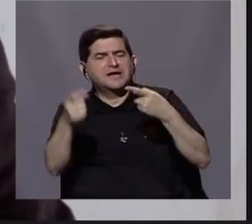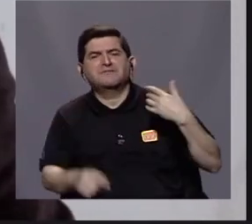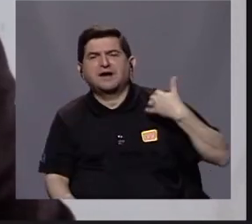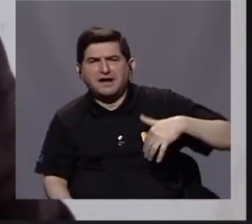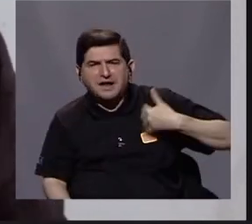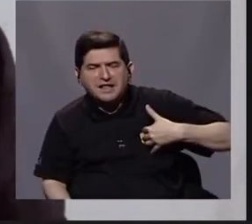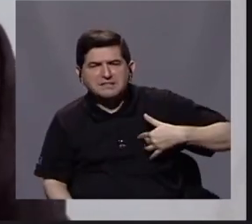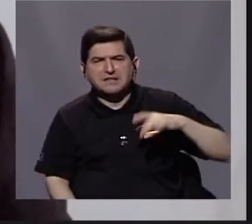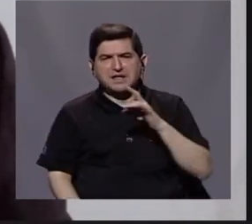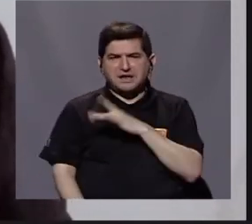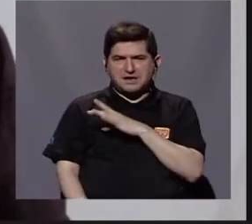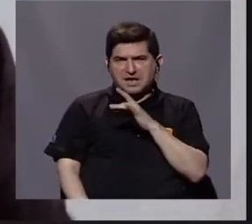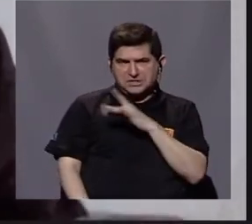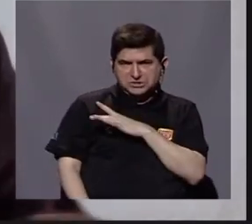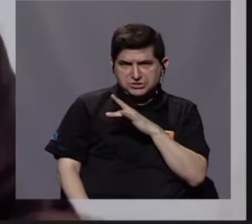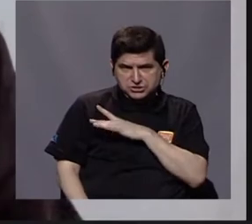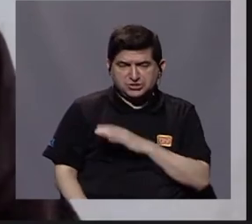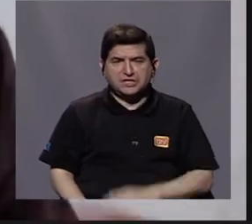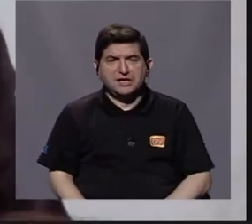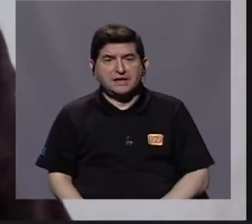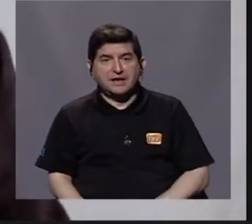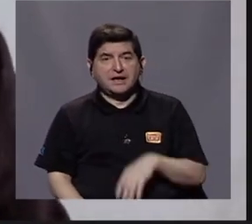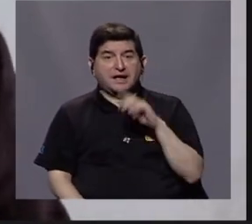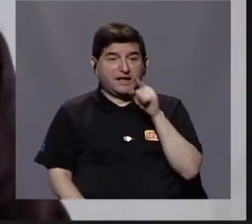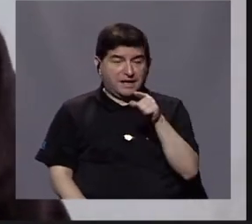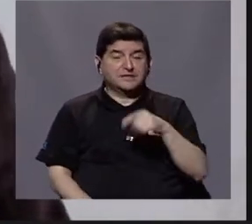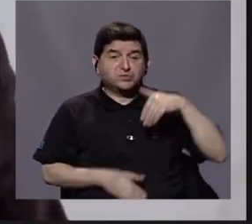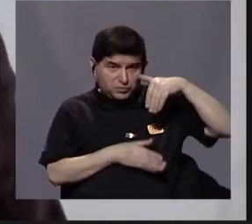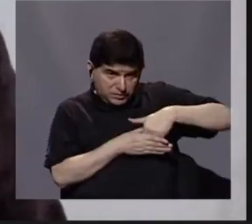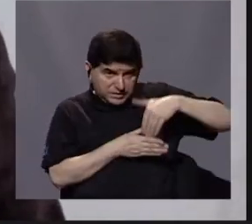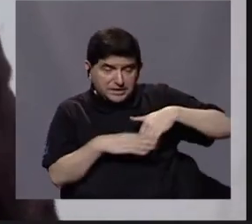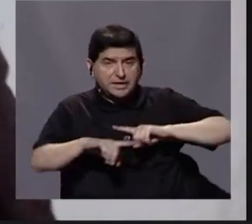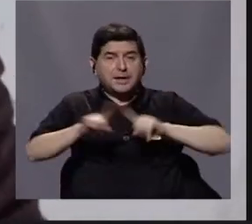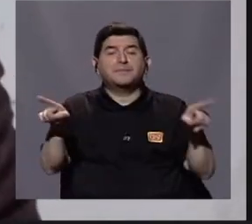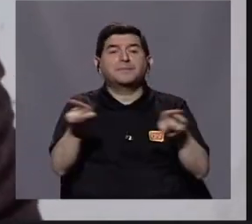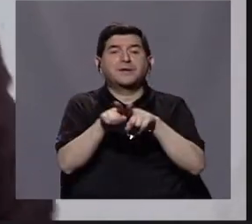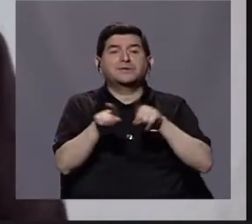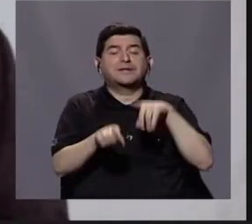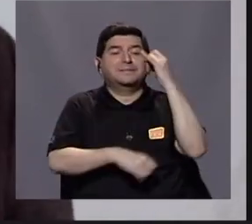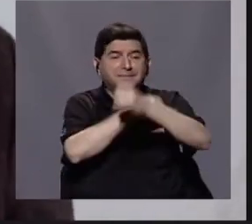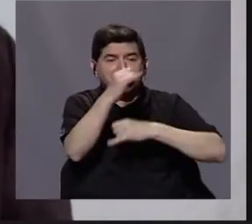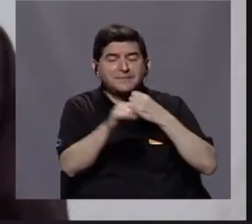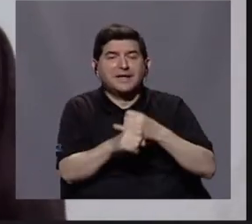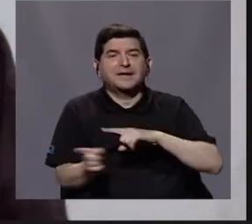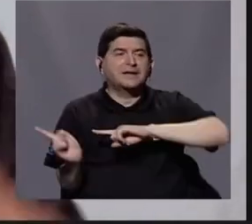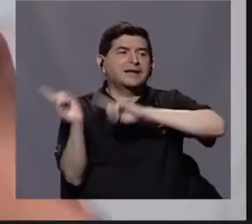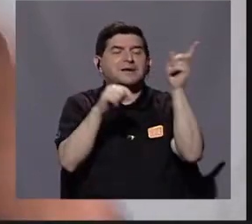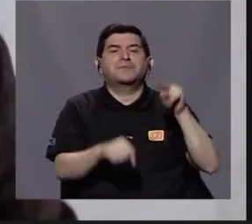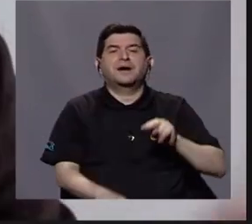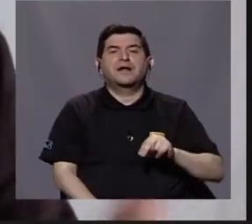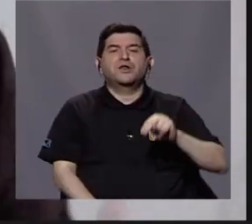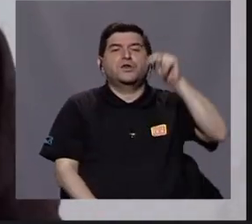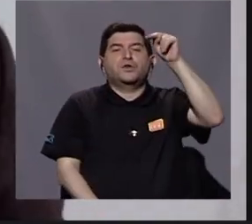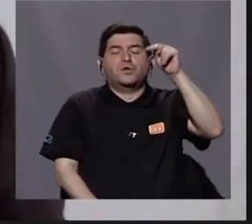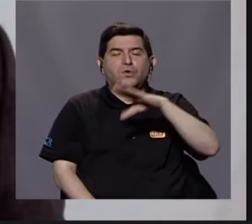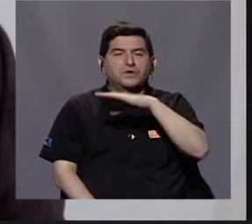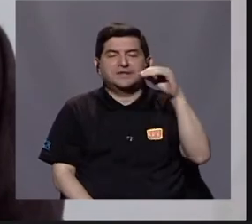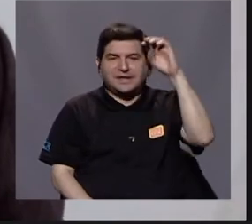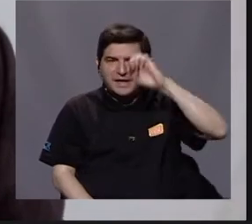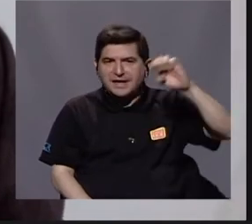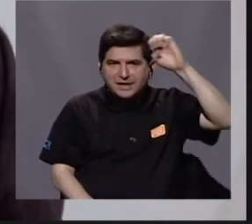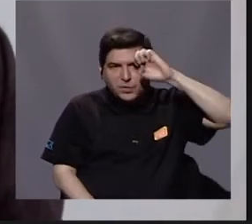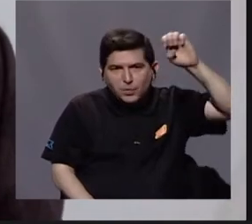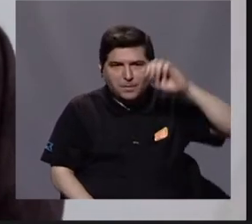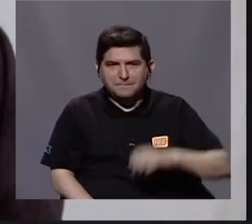Chile, esta migración interna, pero también esta migración internacional hacia el norte y hacia Europa, en el caso